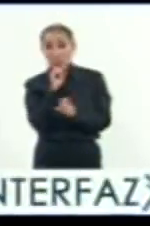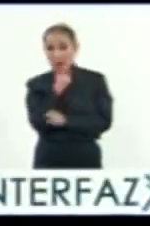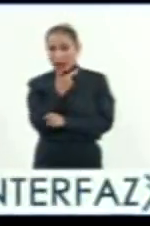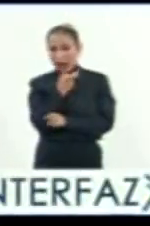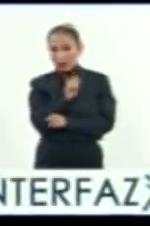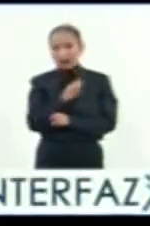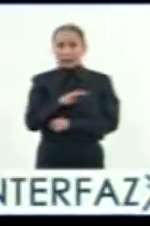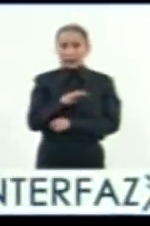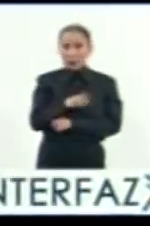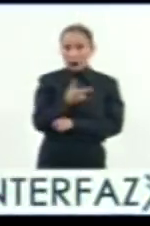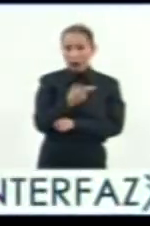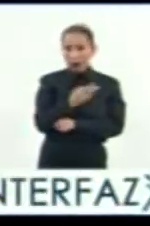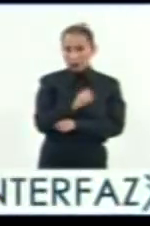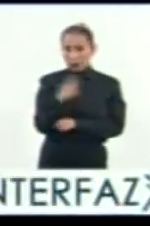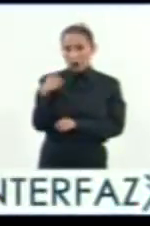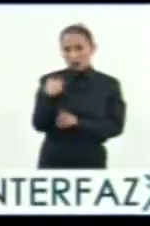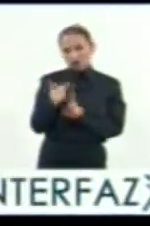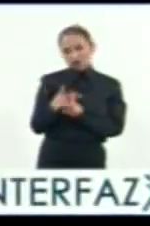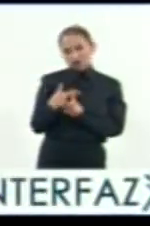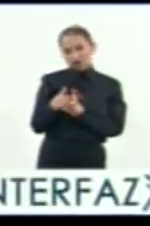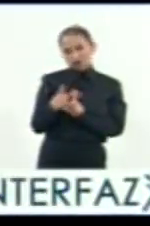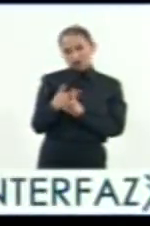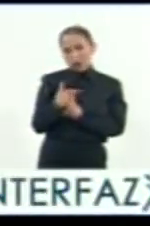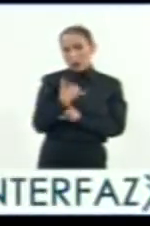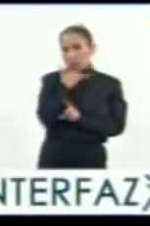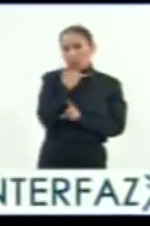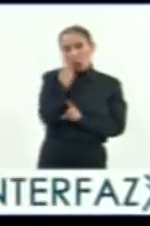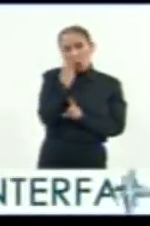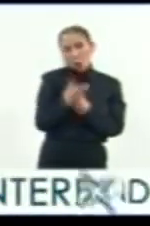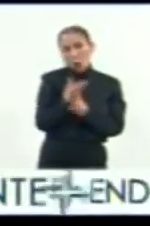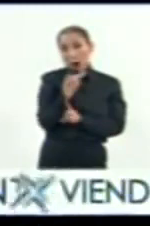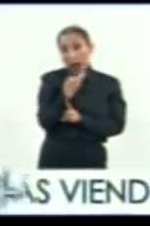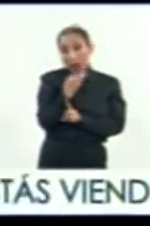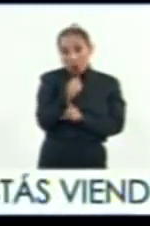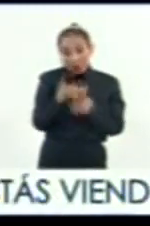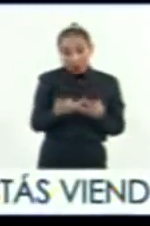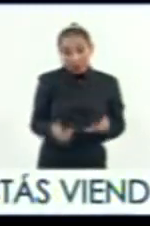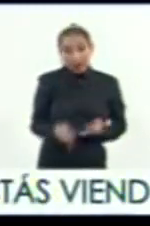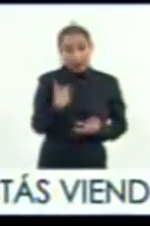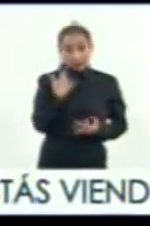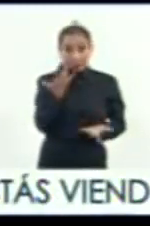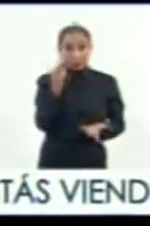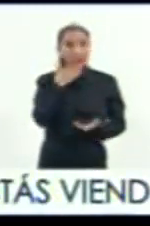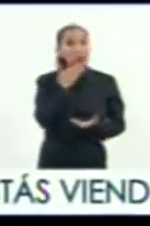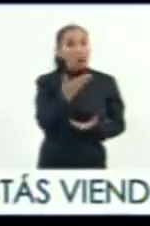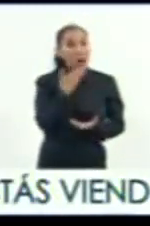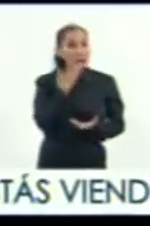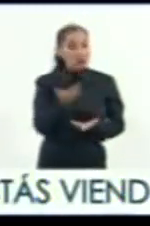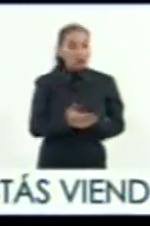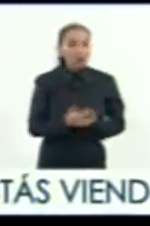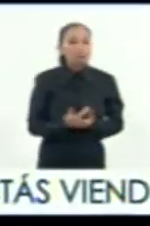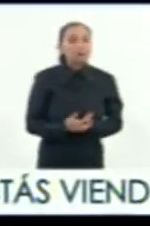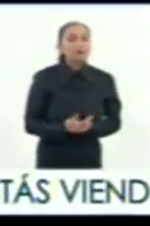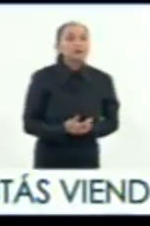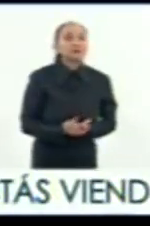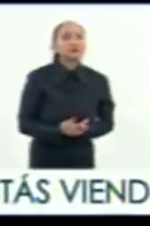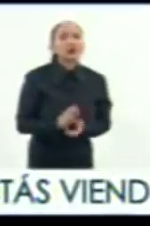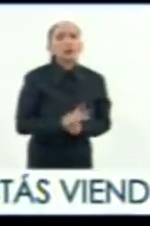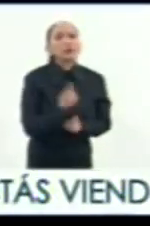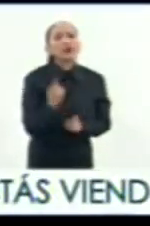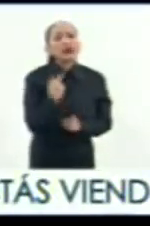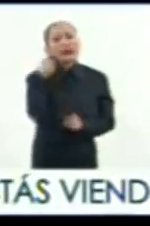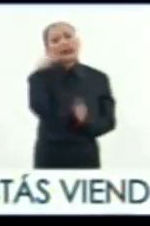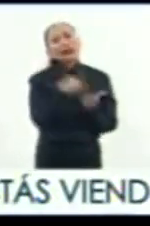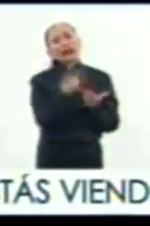20 grados, estaba a 19 grados, pero tener un grado de error con sextante en tierra es mínimo. ¿Por qué